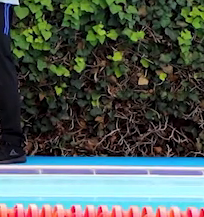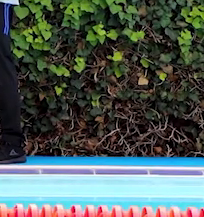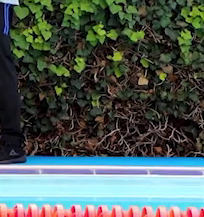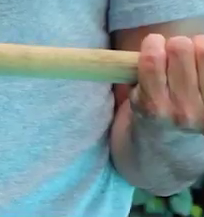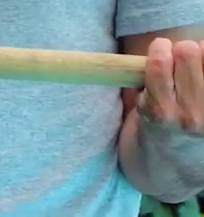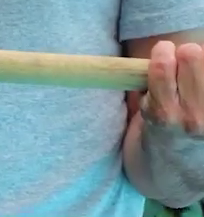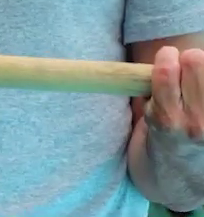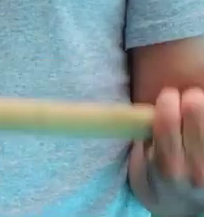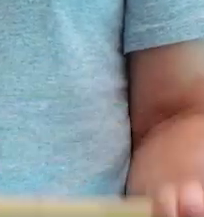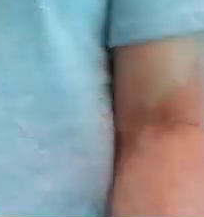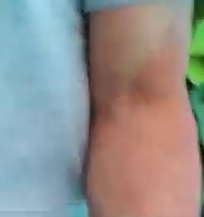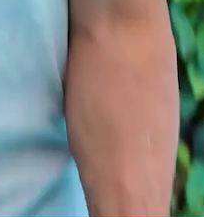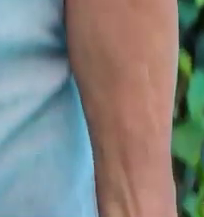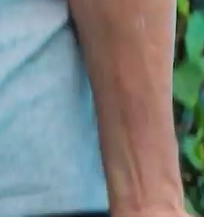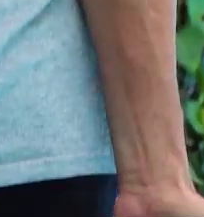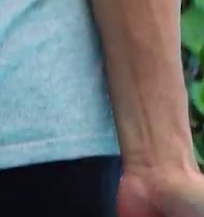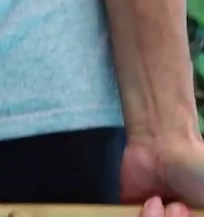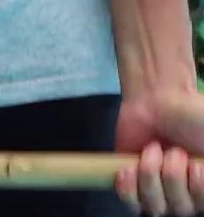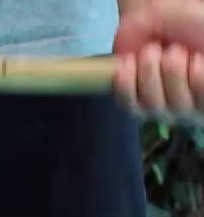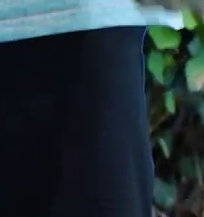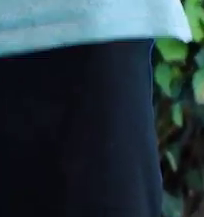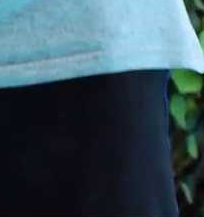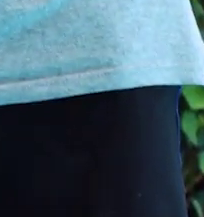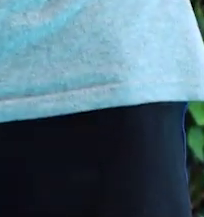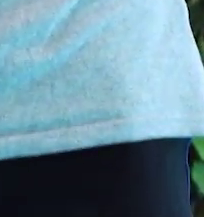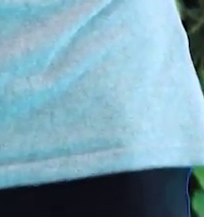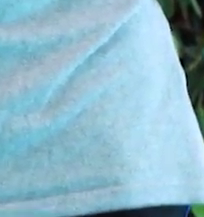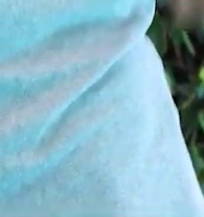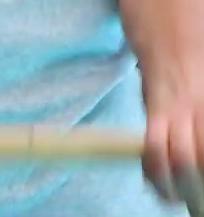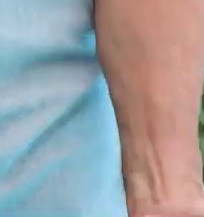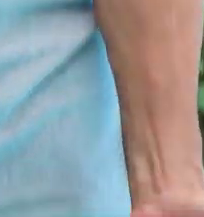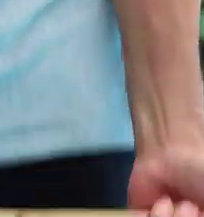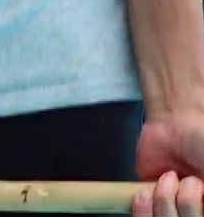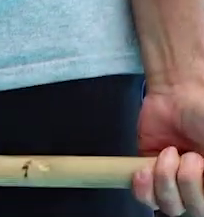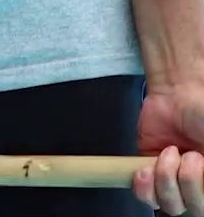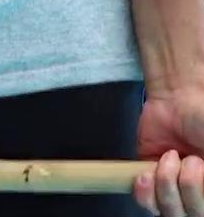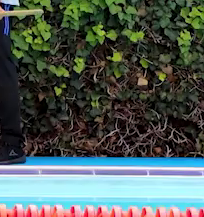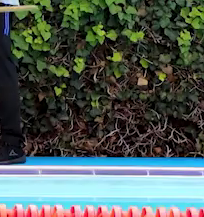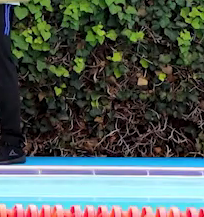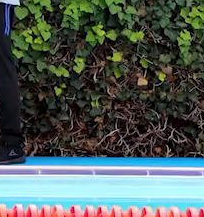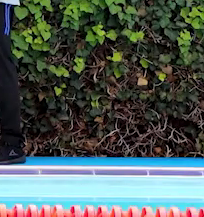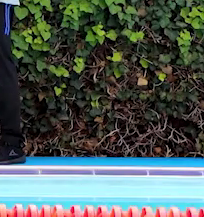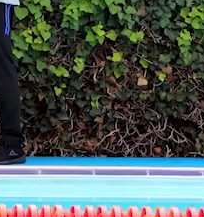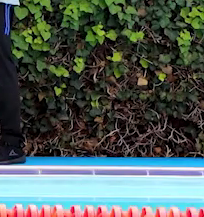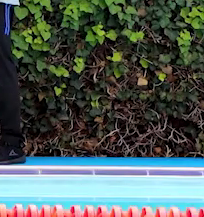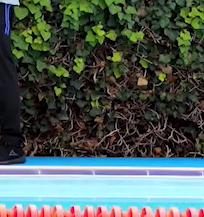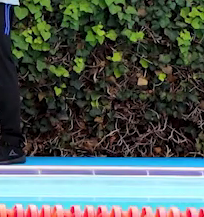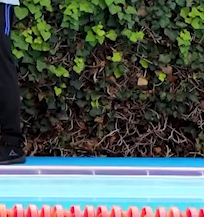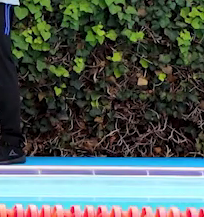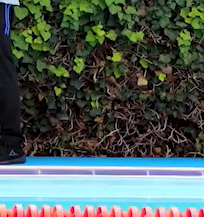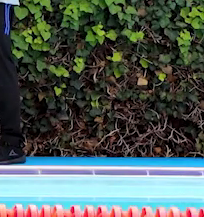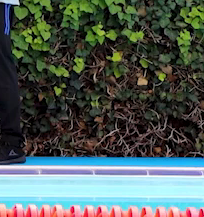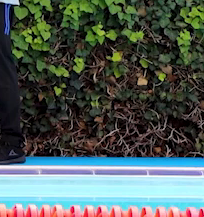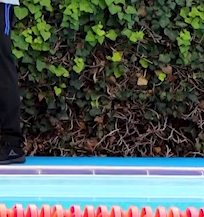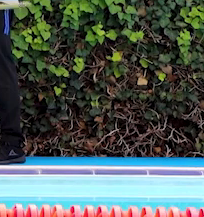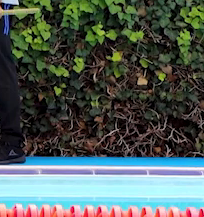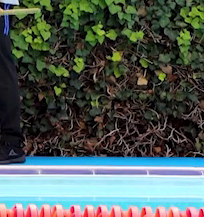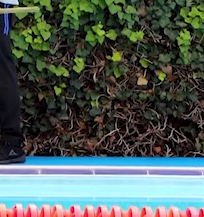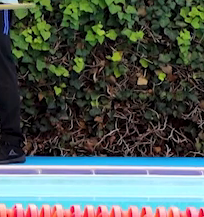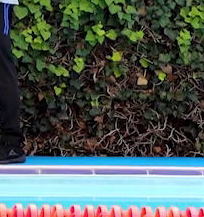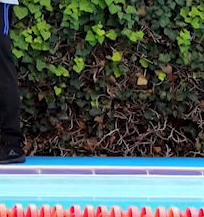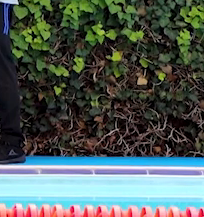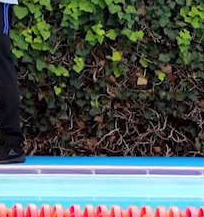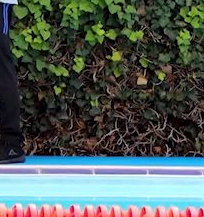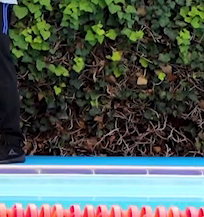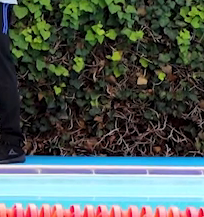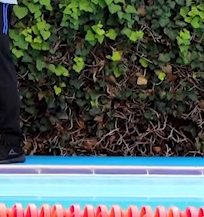grados y extendemos, flexionamos y extendemos nuestra espalda derecha y